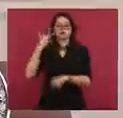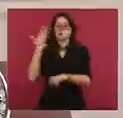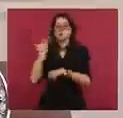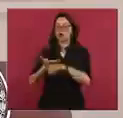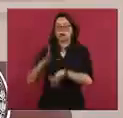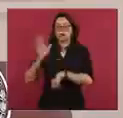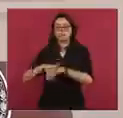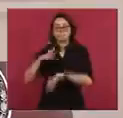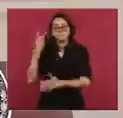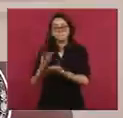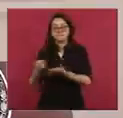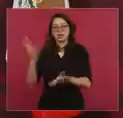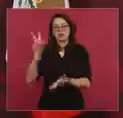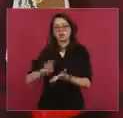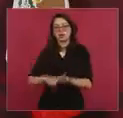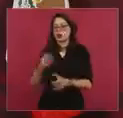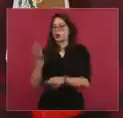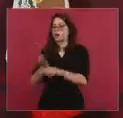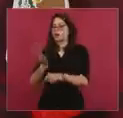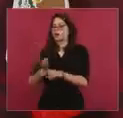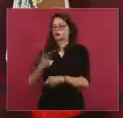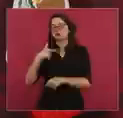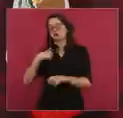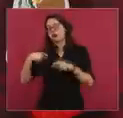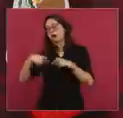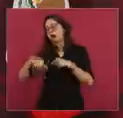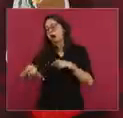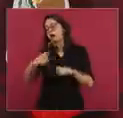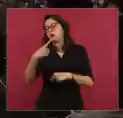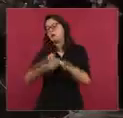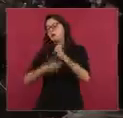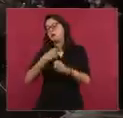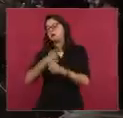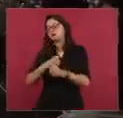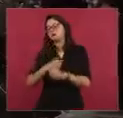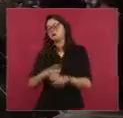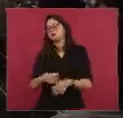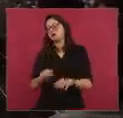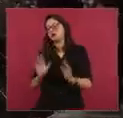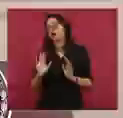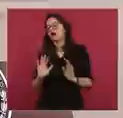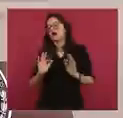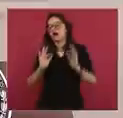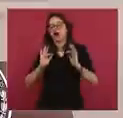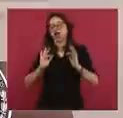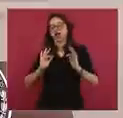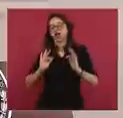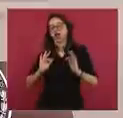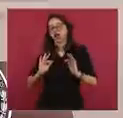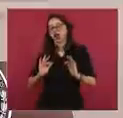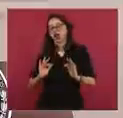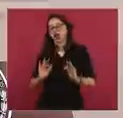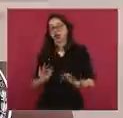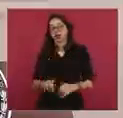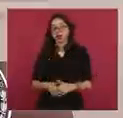nada de descuidarnos o